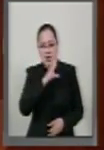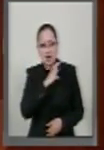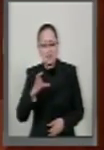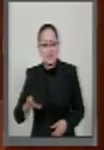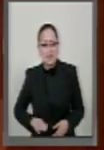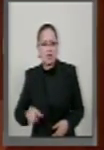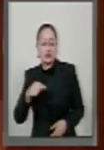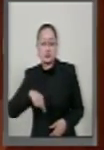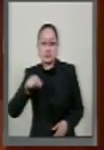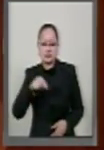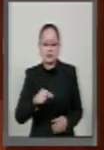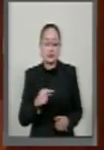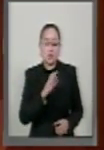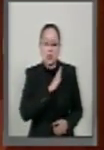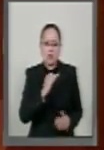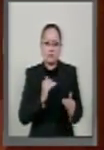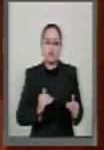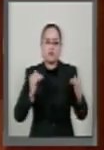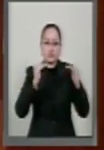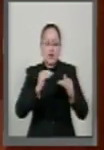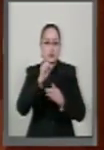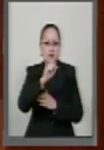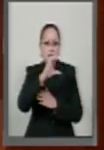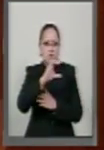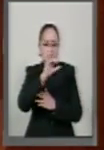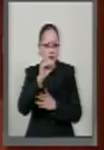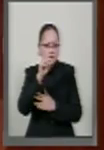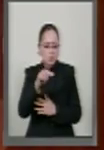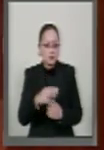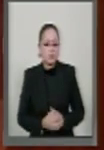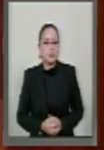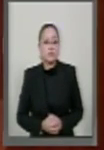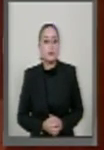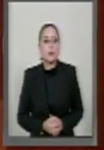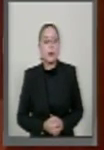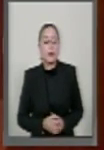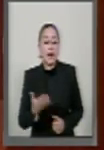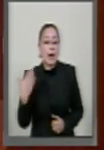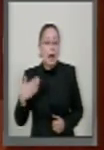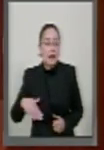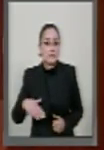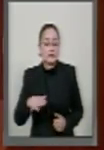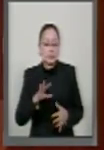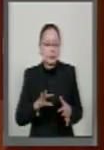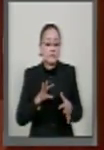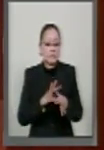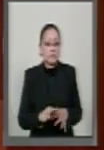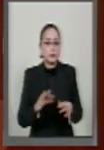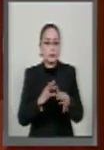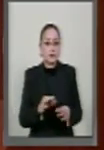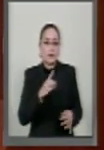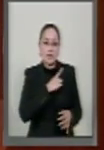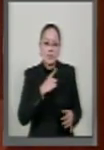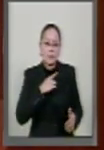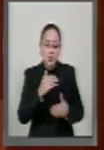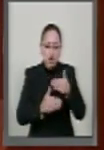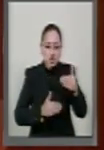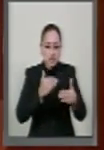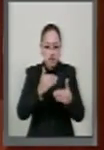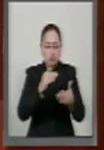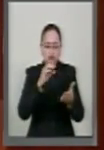integrantes de la Corte. En conclusión, como lo dije en un principio, venimos a proponer modificar el procedimiento